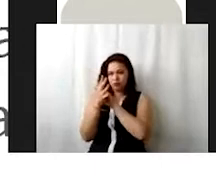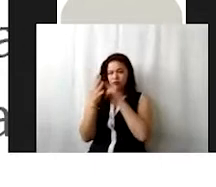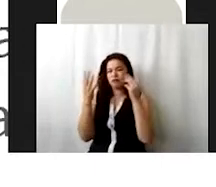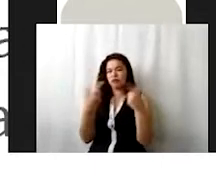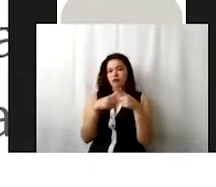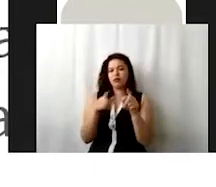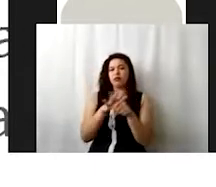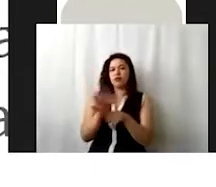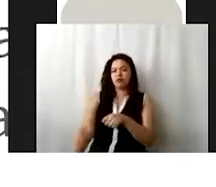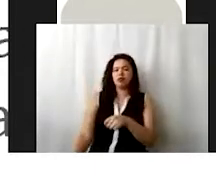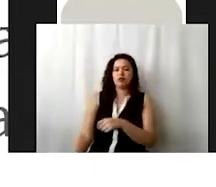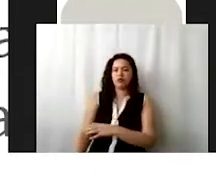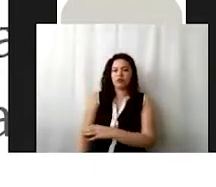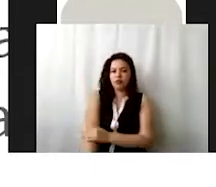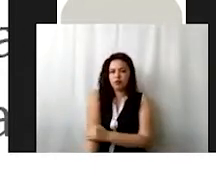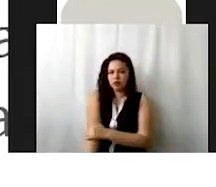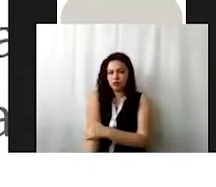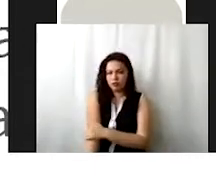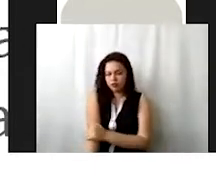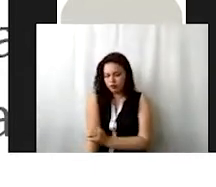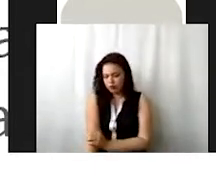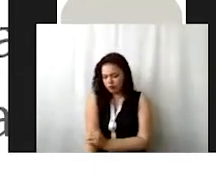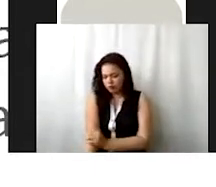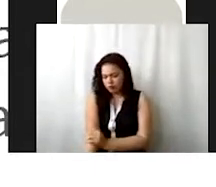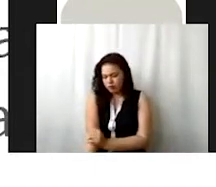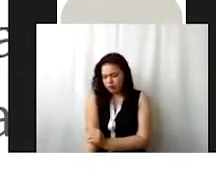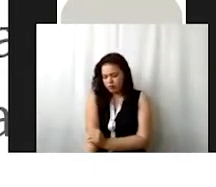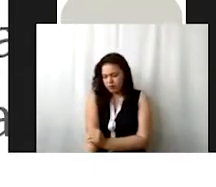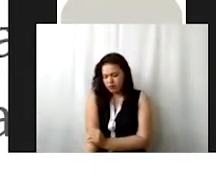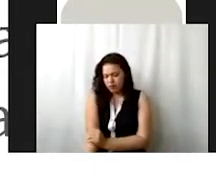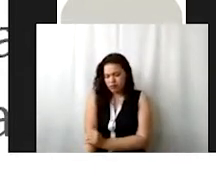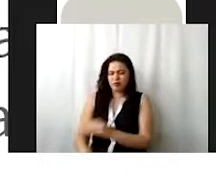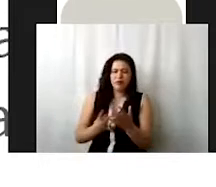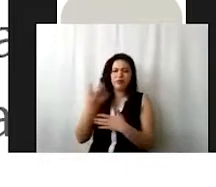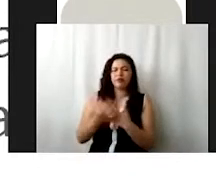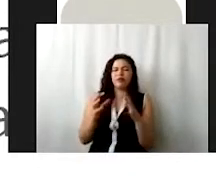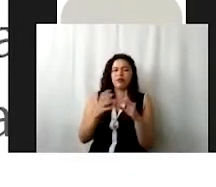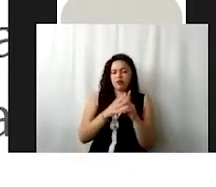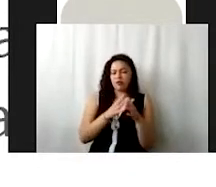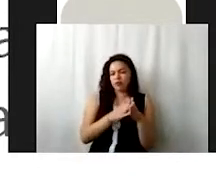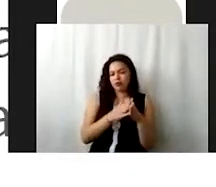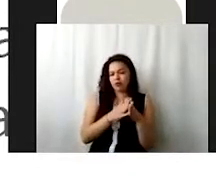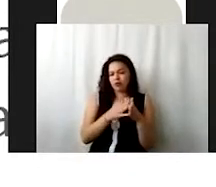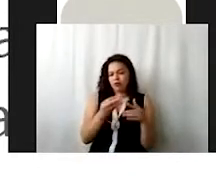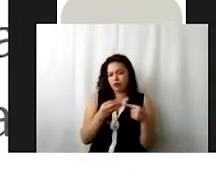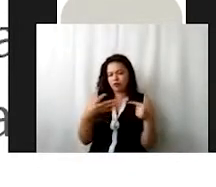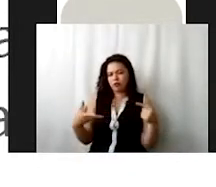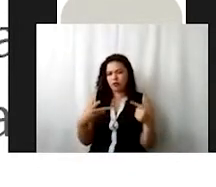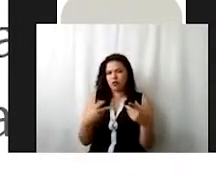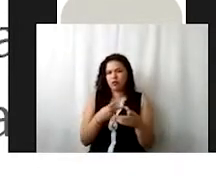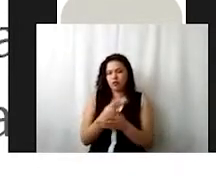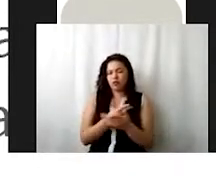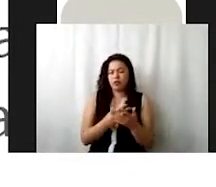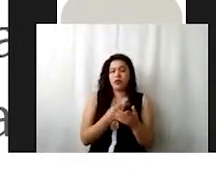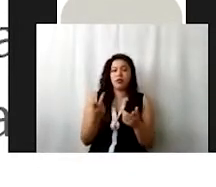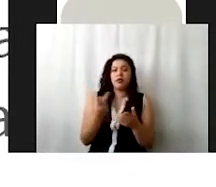Aquí indicamos que el proyecto deriva del programa, pero qué características tiene que en el proyecto vamos a